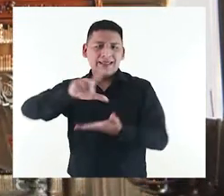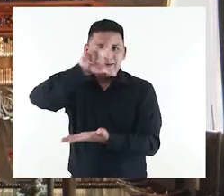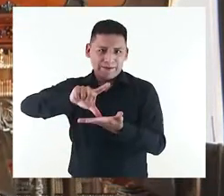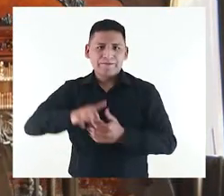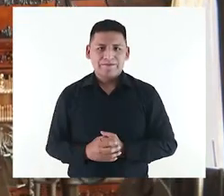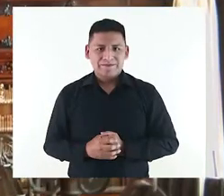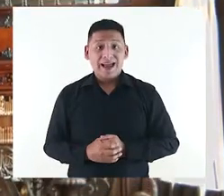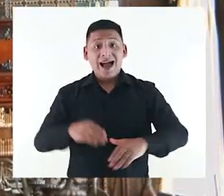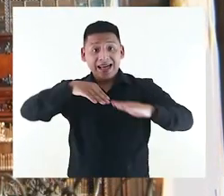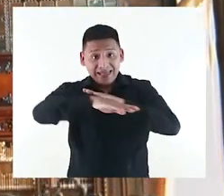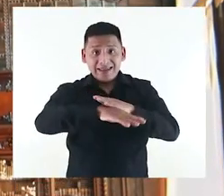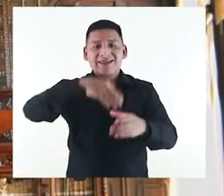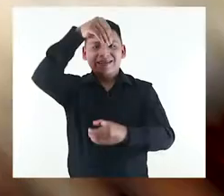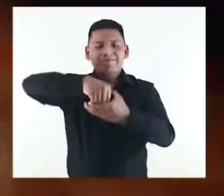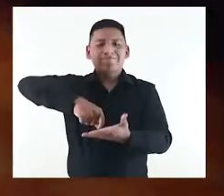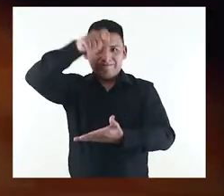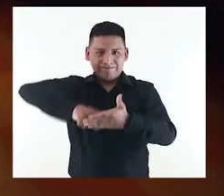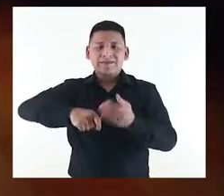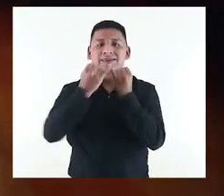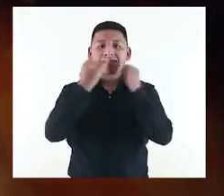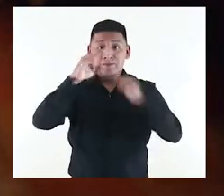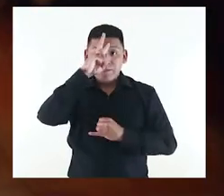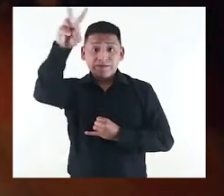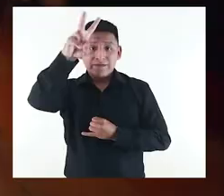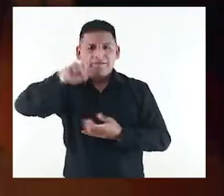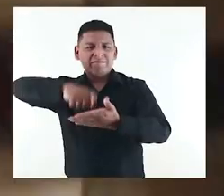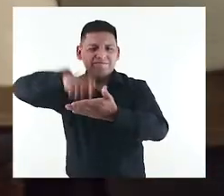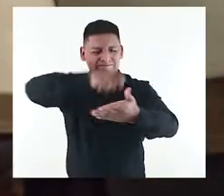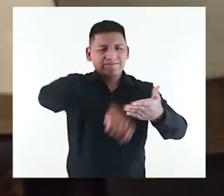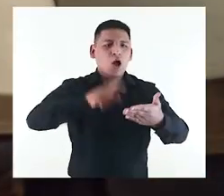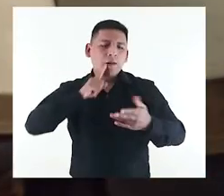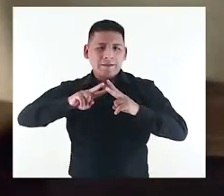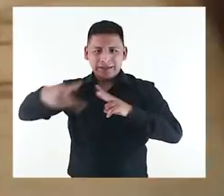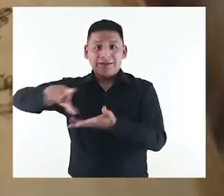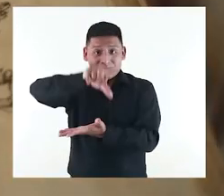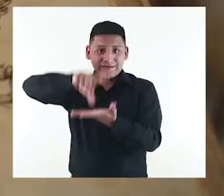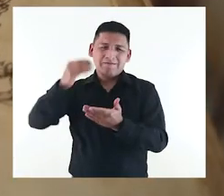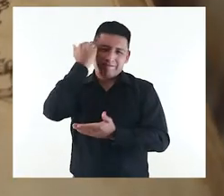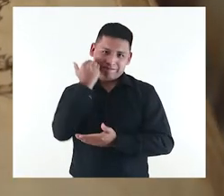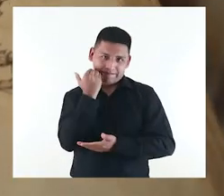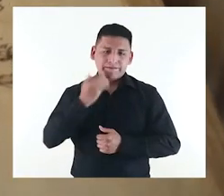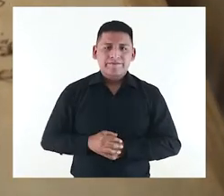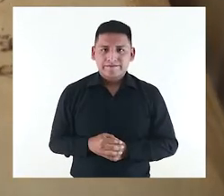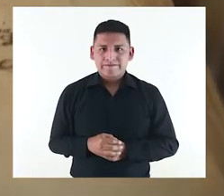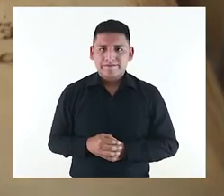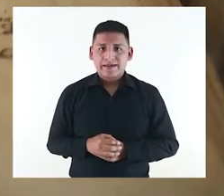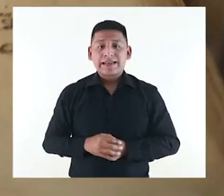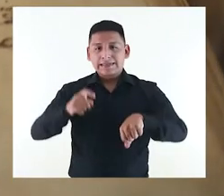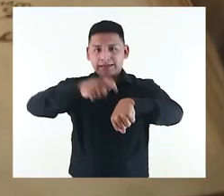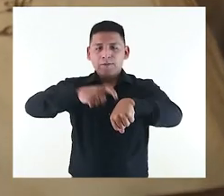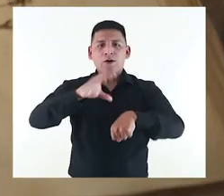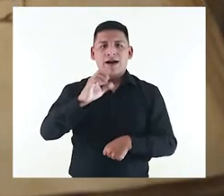arquitectura alemeña. Aquí se guarda el acta de declaración de la independencia firmada por los vecinos notables de la Lima de entonces,